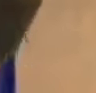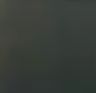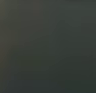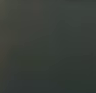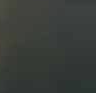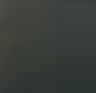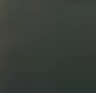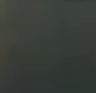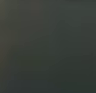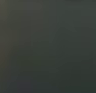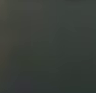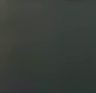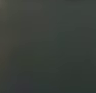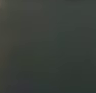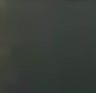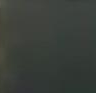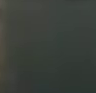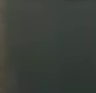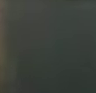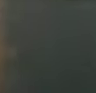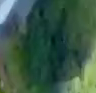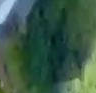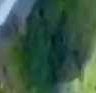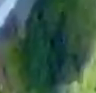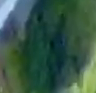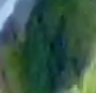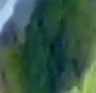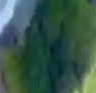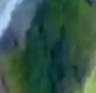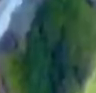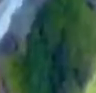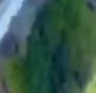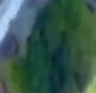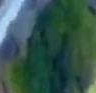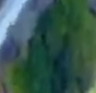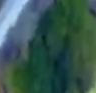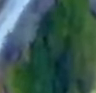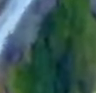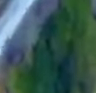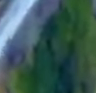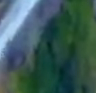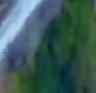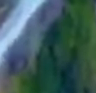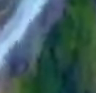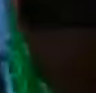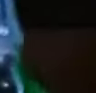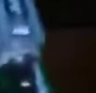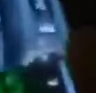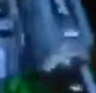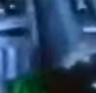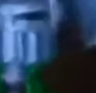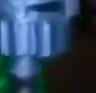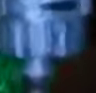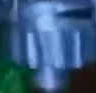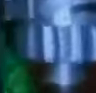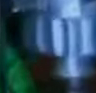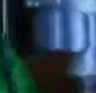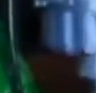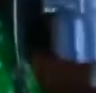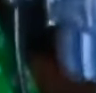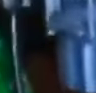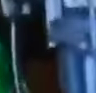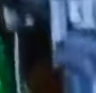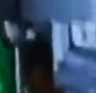estrellas y con sus gustos muestran la grandeza de esta tierra hogar de un